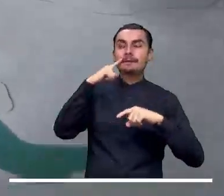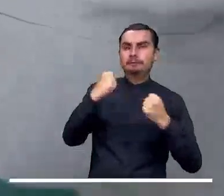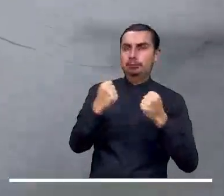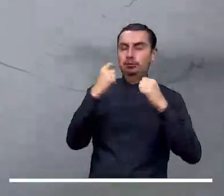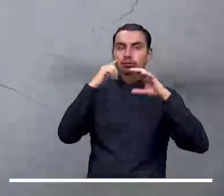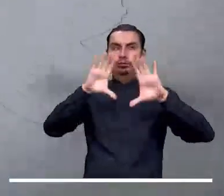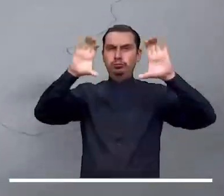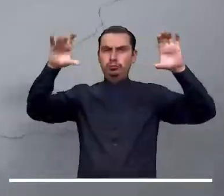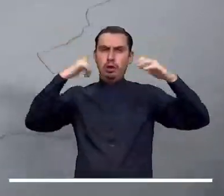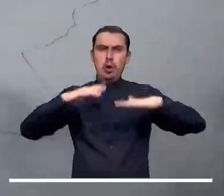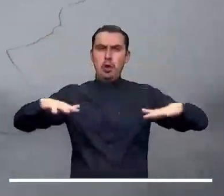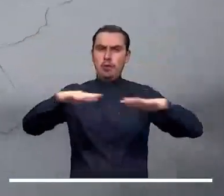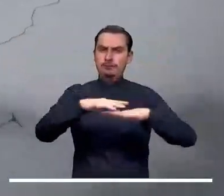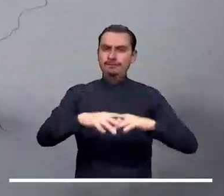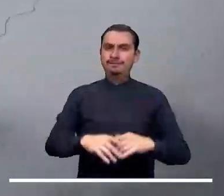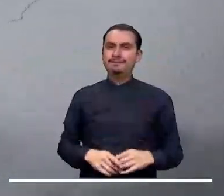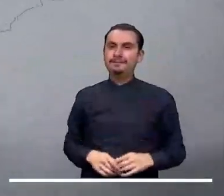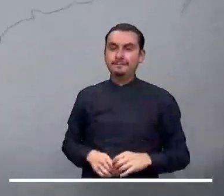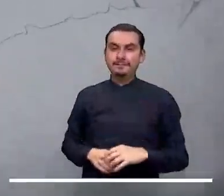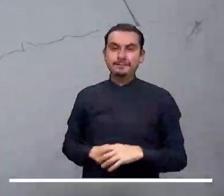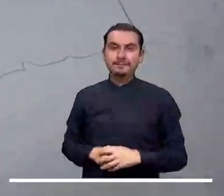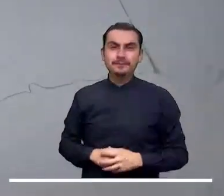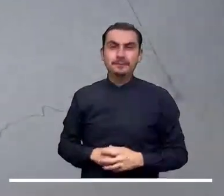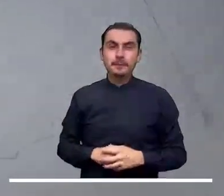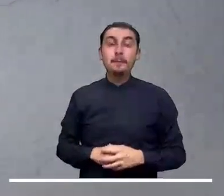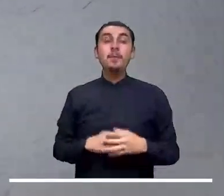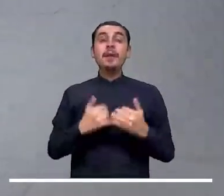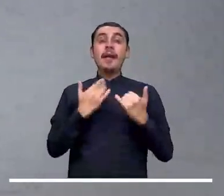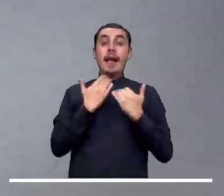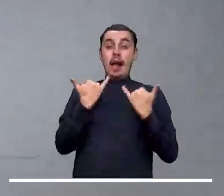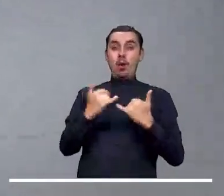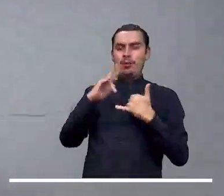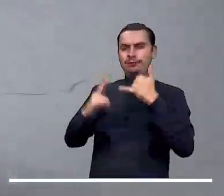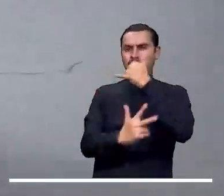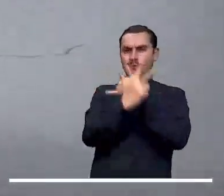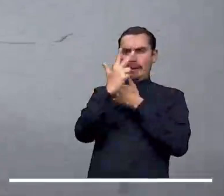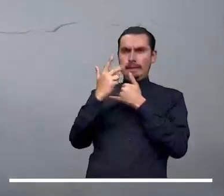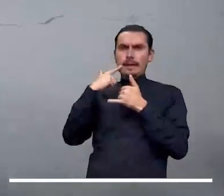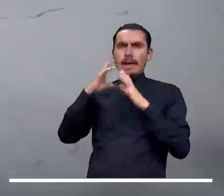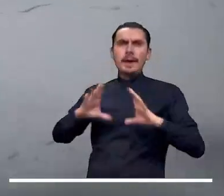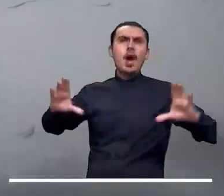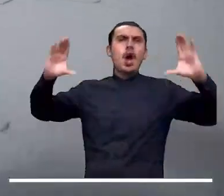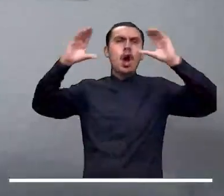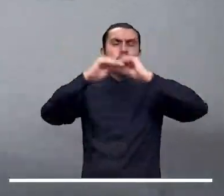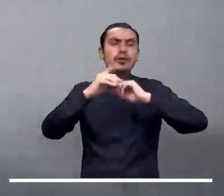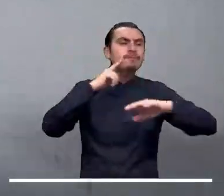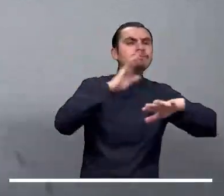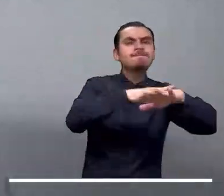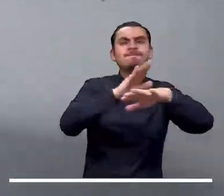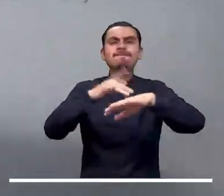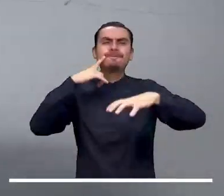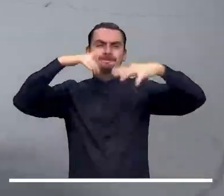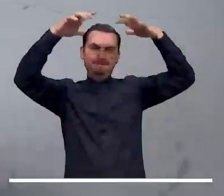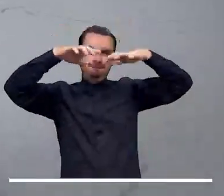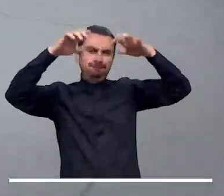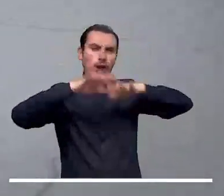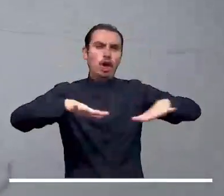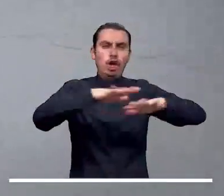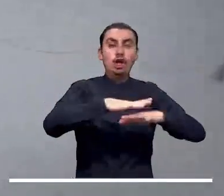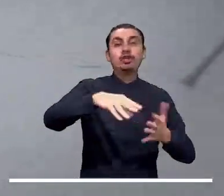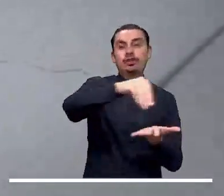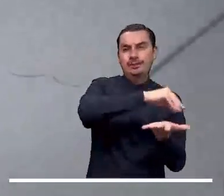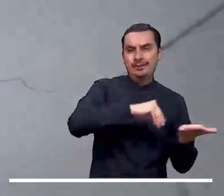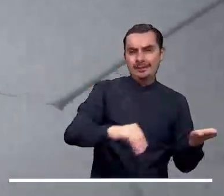Cauca, Lloviznas en Chocó y Cauca. En norte de Santander, Antioquia, Aleje Cafetero y Tolima se presentarán